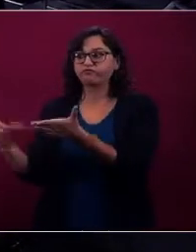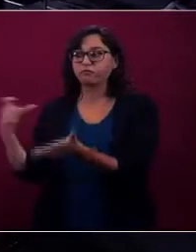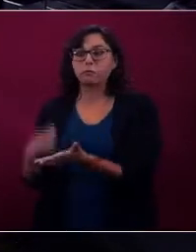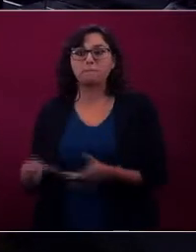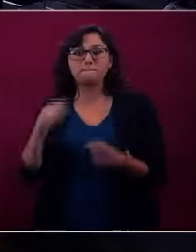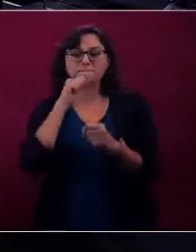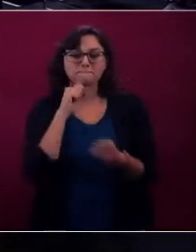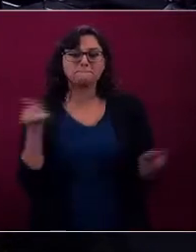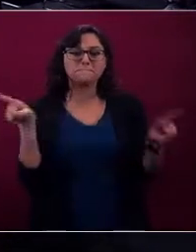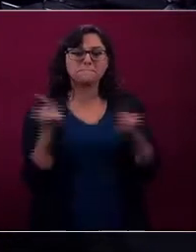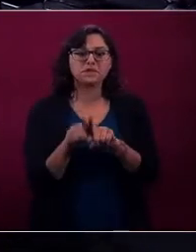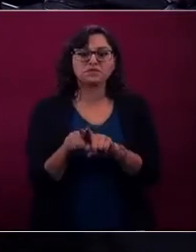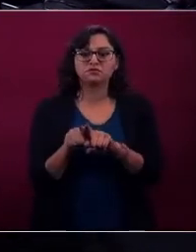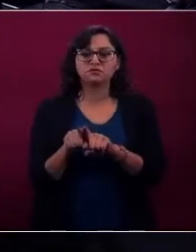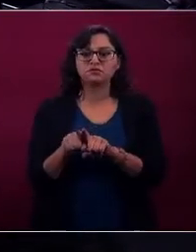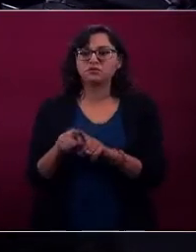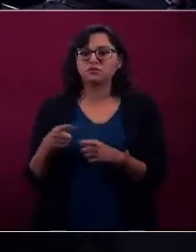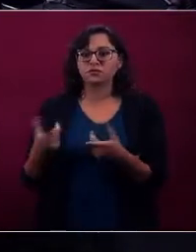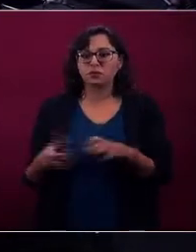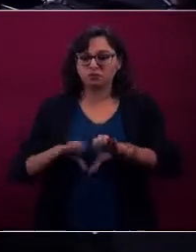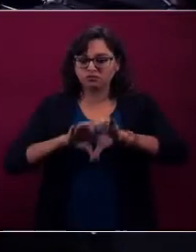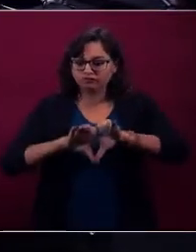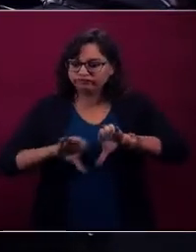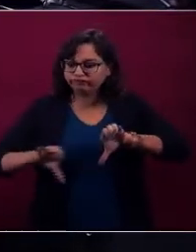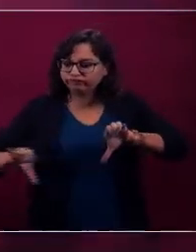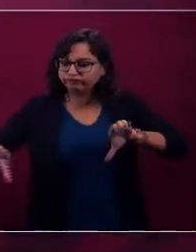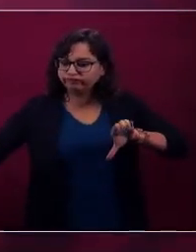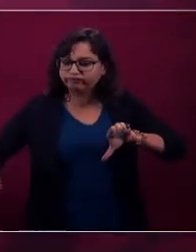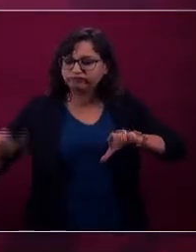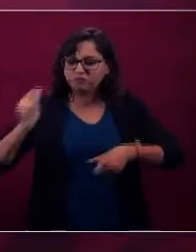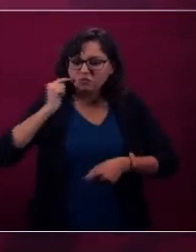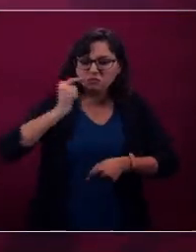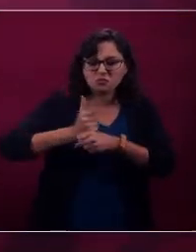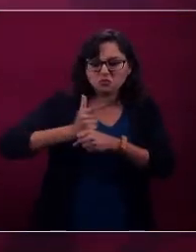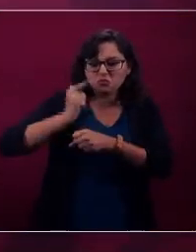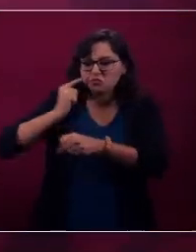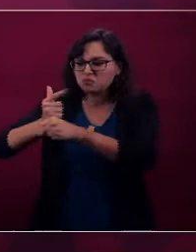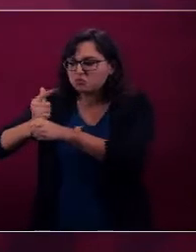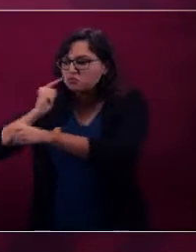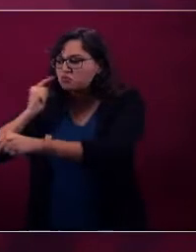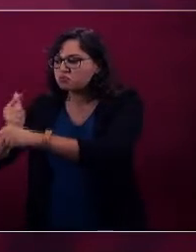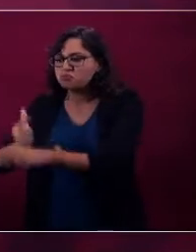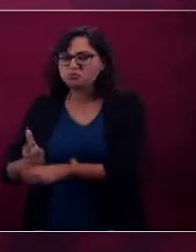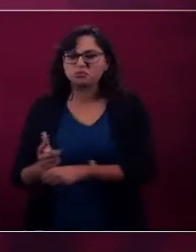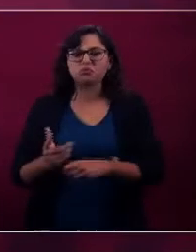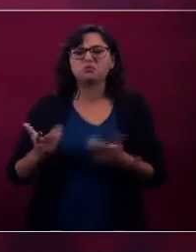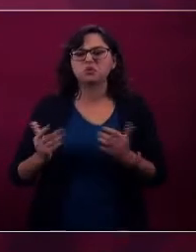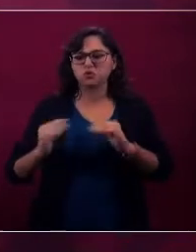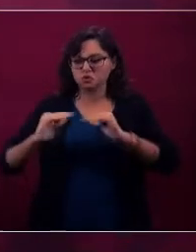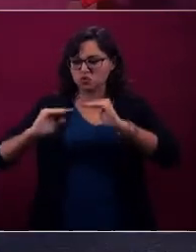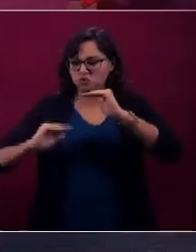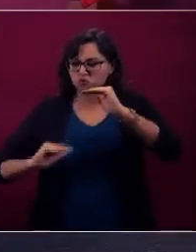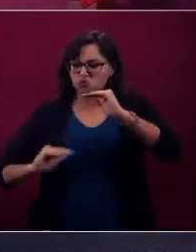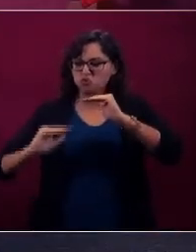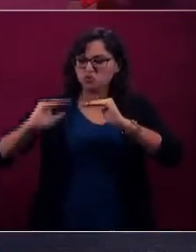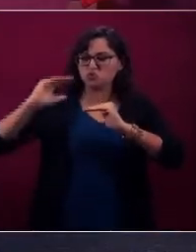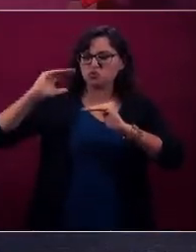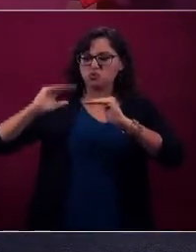en todos los ductos. Se sabía cuándo perdían presiones los